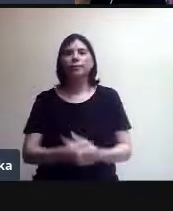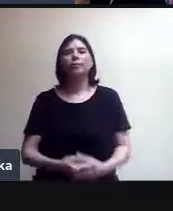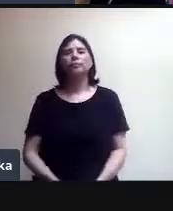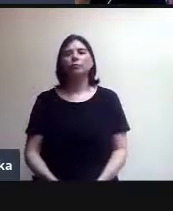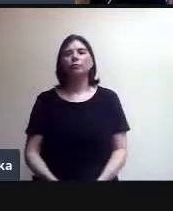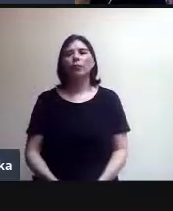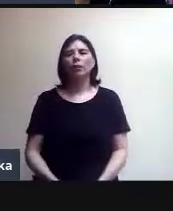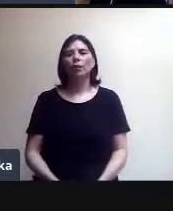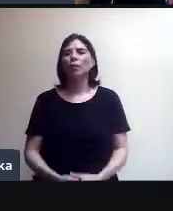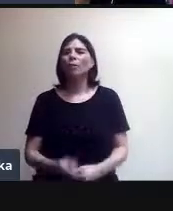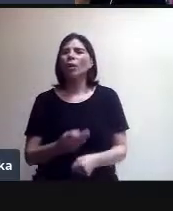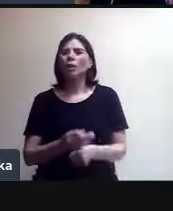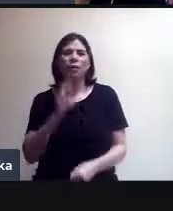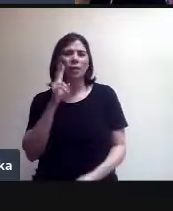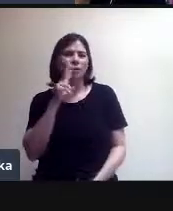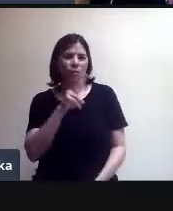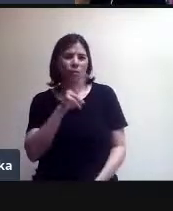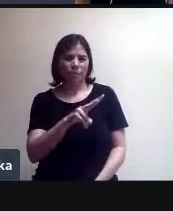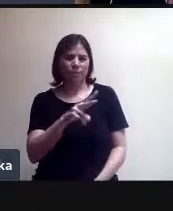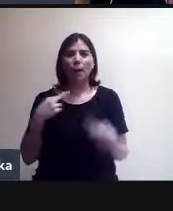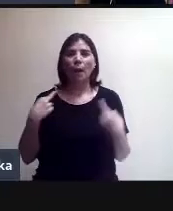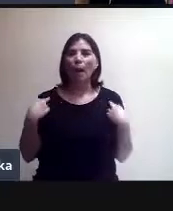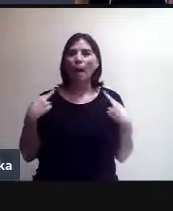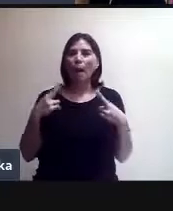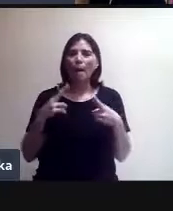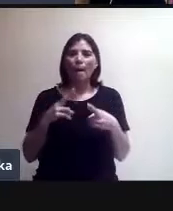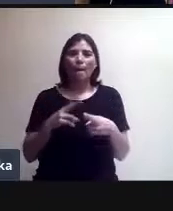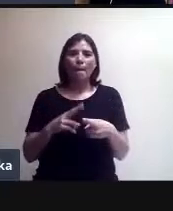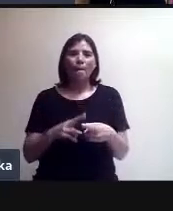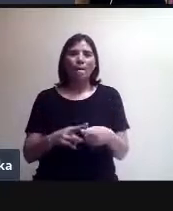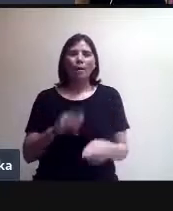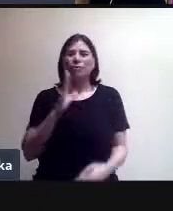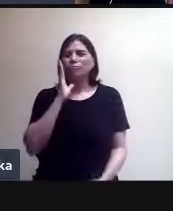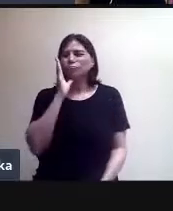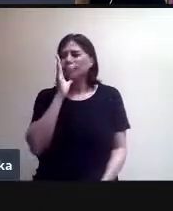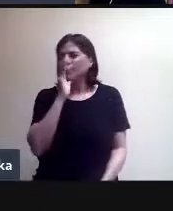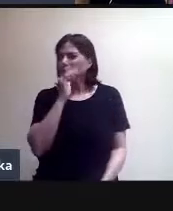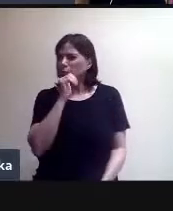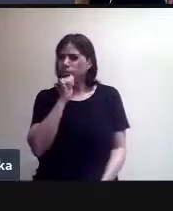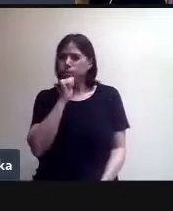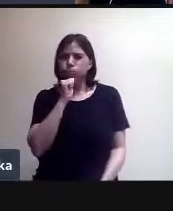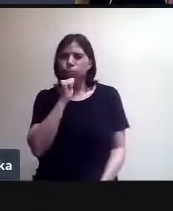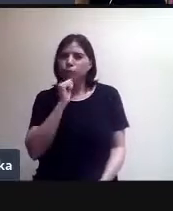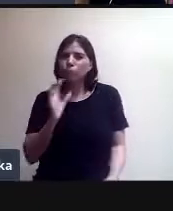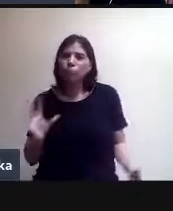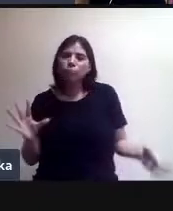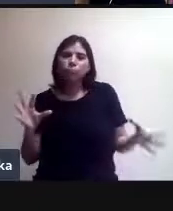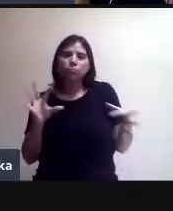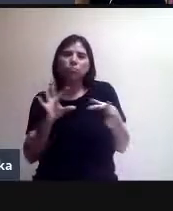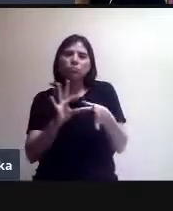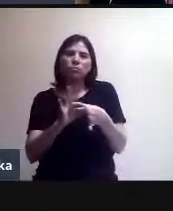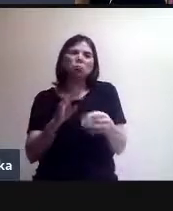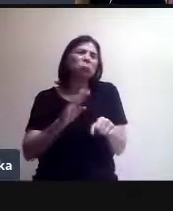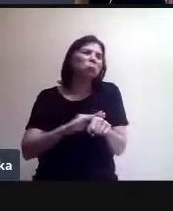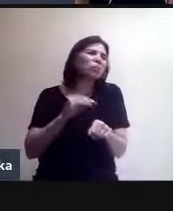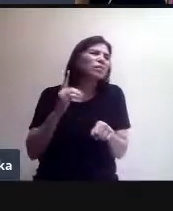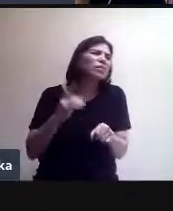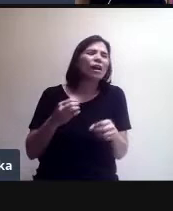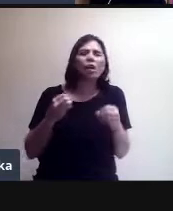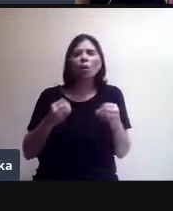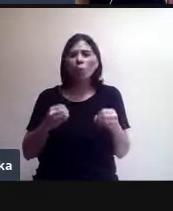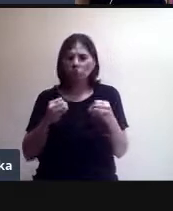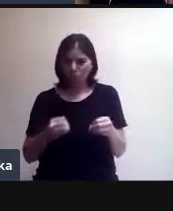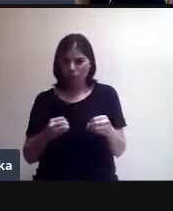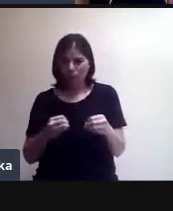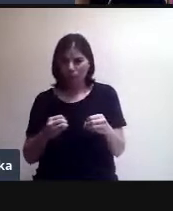momento, los maestros que no se pueden conectar por diversas razones, o que están dando clase, quizás, o que están ocupados, pueden tener acceso